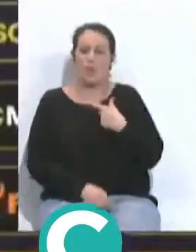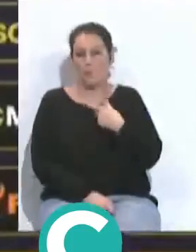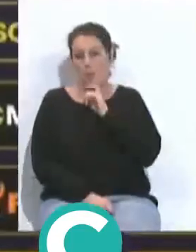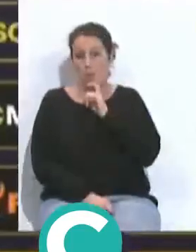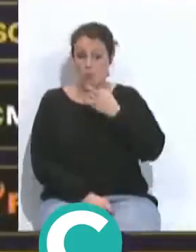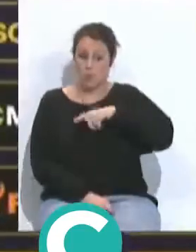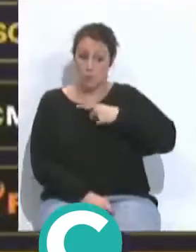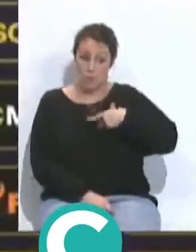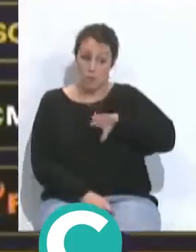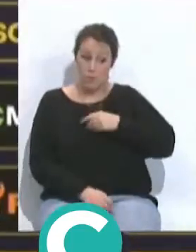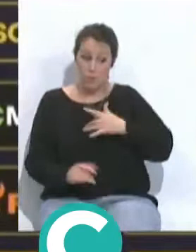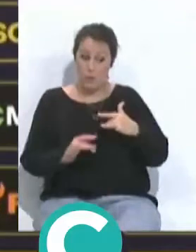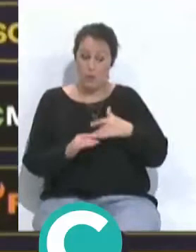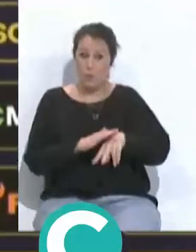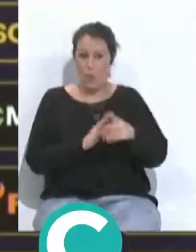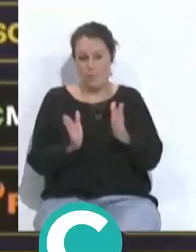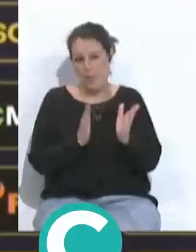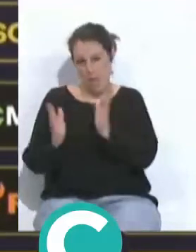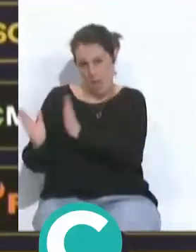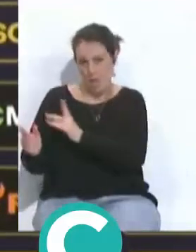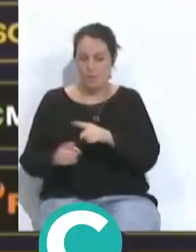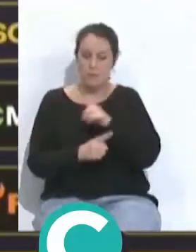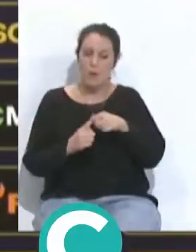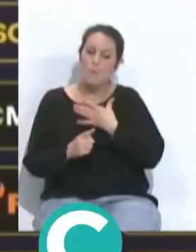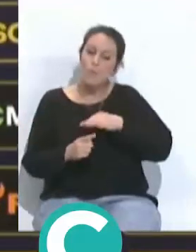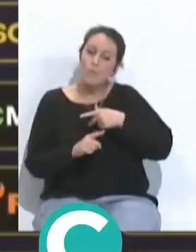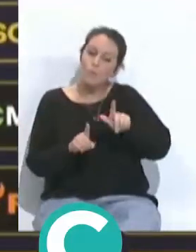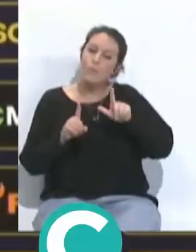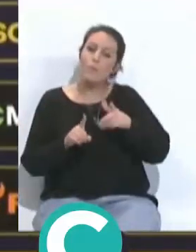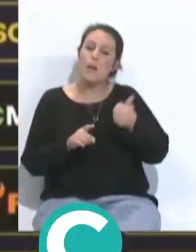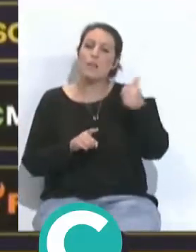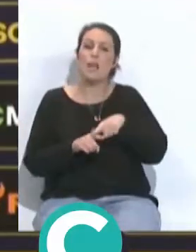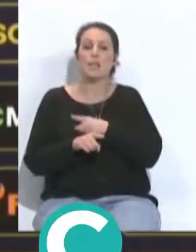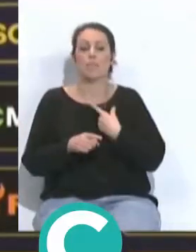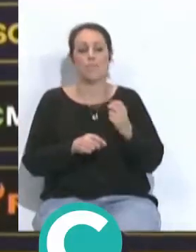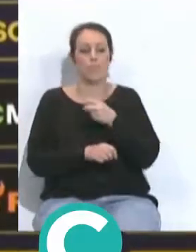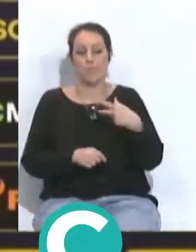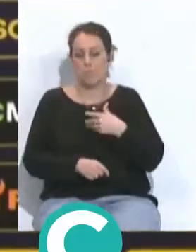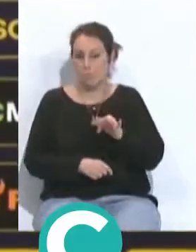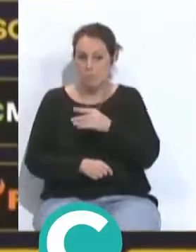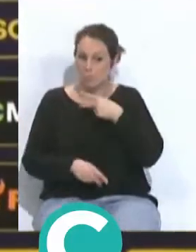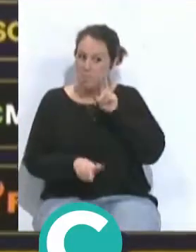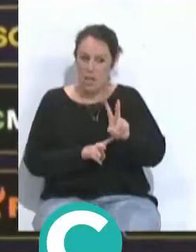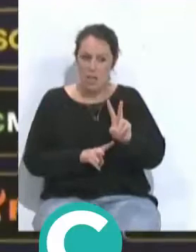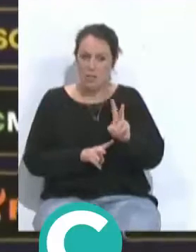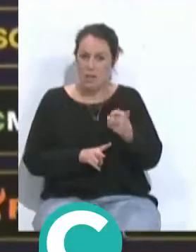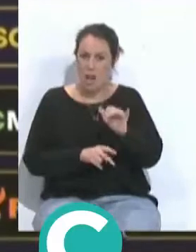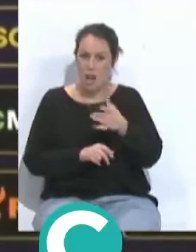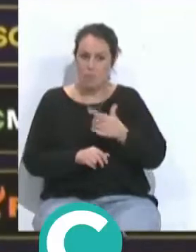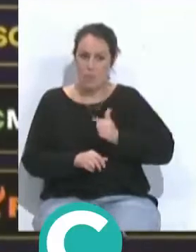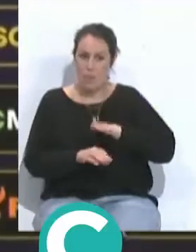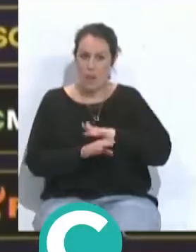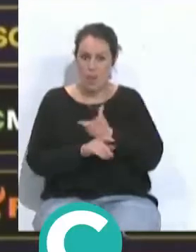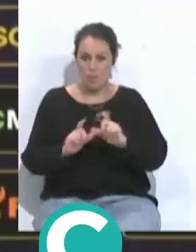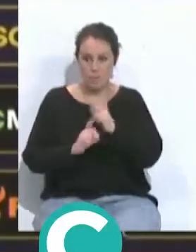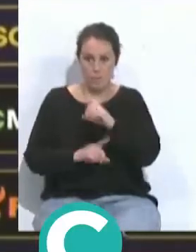nosotros entendemos un partido de fútbol con diferentes fases, ¿no? Una fase en la que tú puedes ser más protagonista y en la que te salen las cosas en las que ves que realmente tienes opciones de ir a